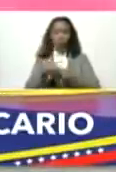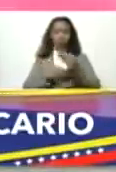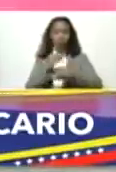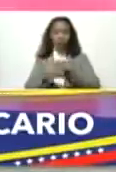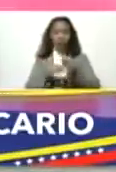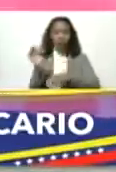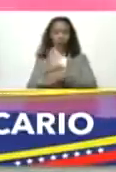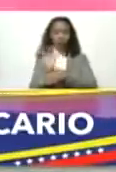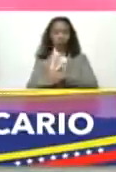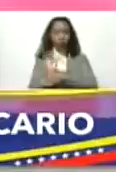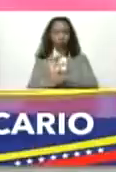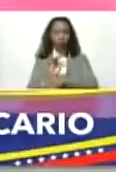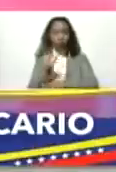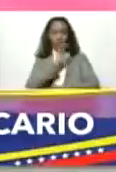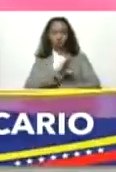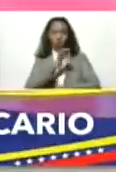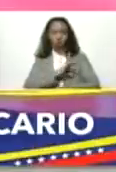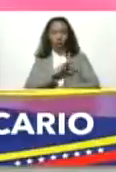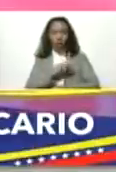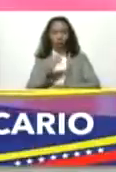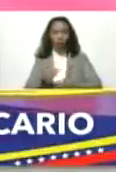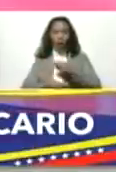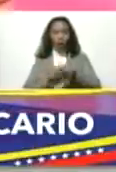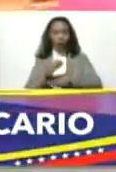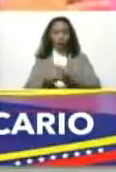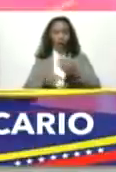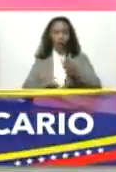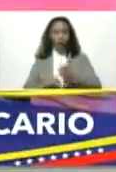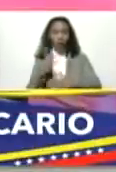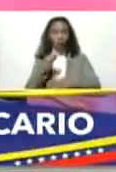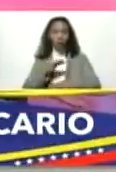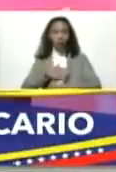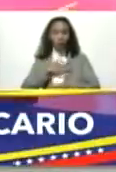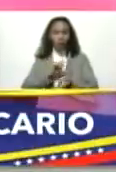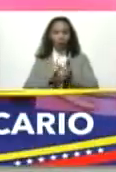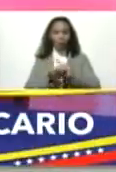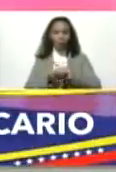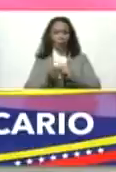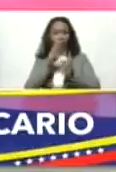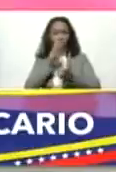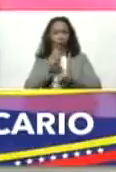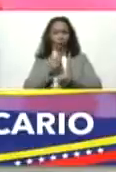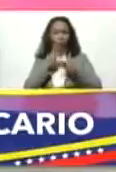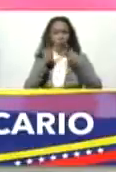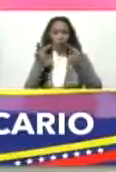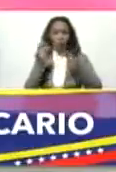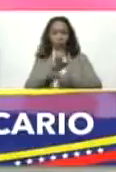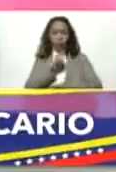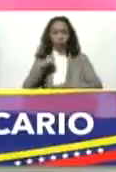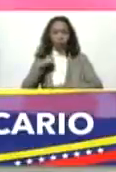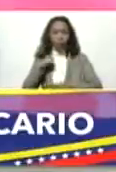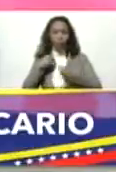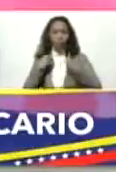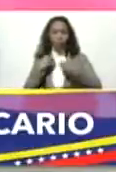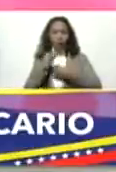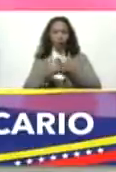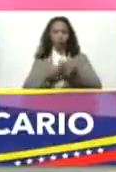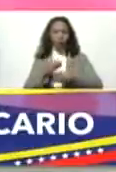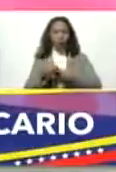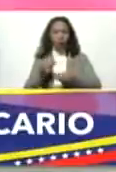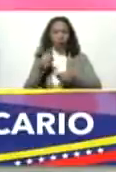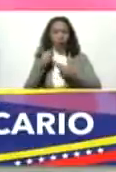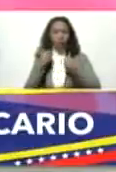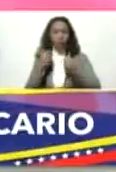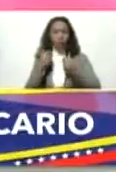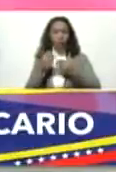función de sociedad de garantías. El fondo puede voltearse a la banca tanto pública como privada para expandir el monto